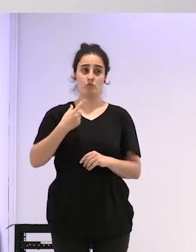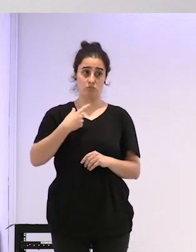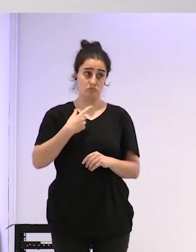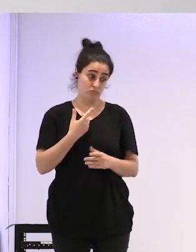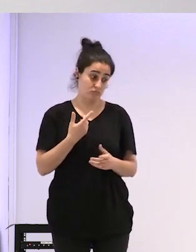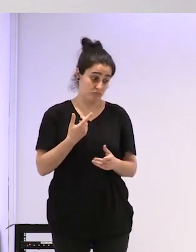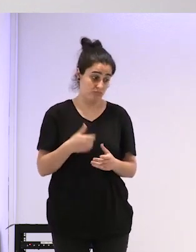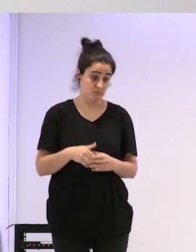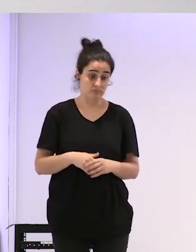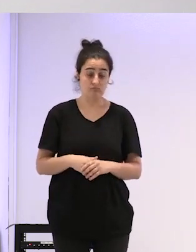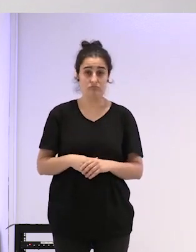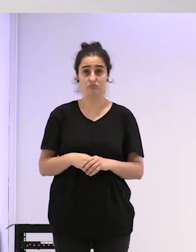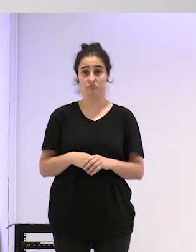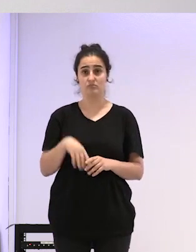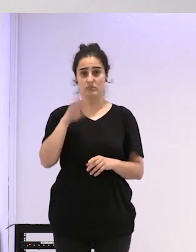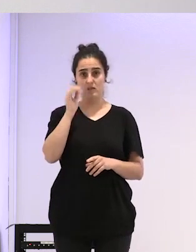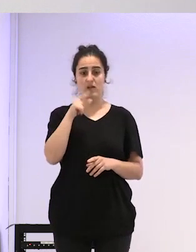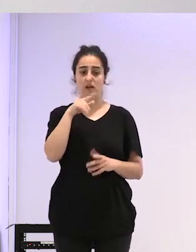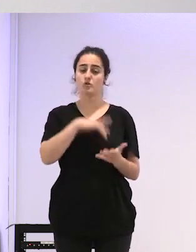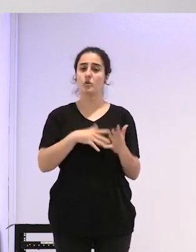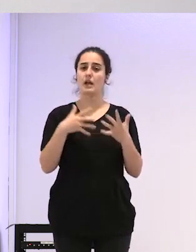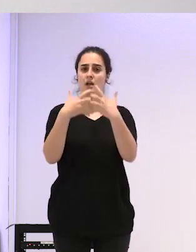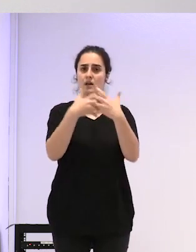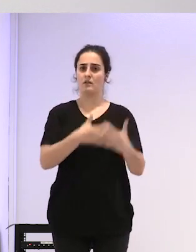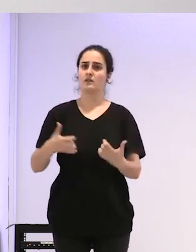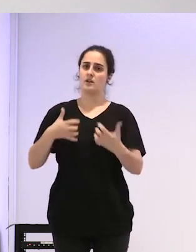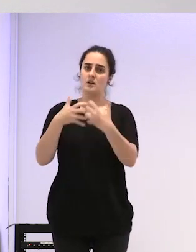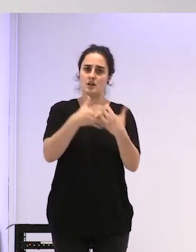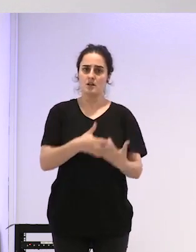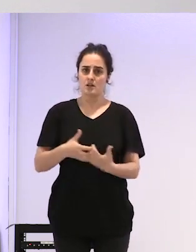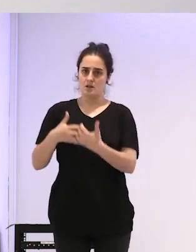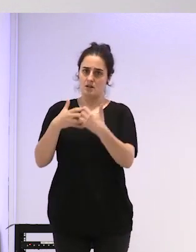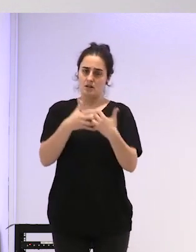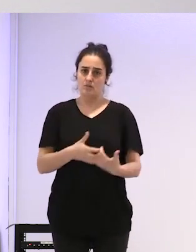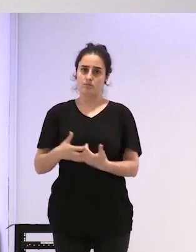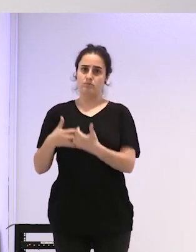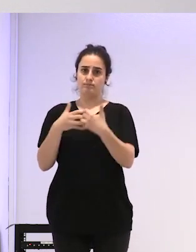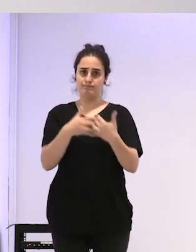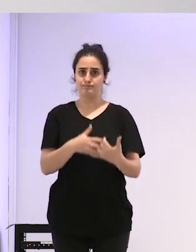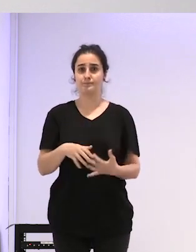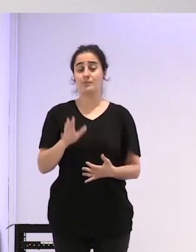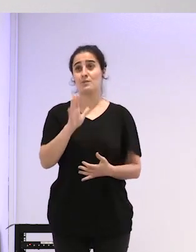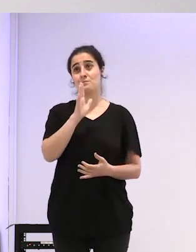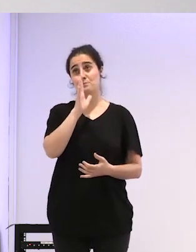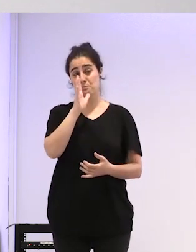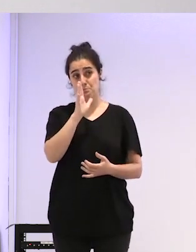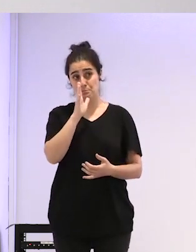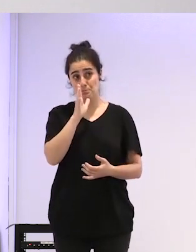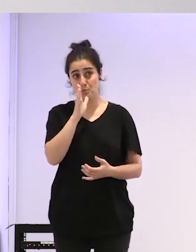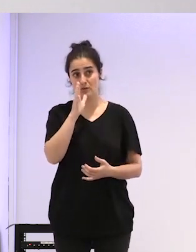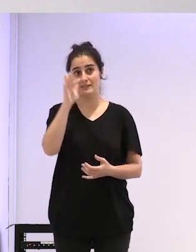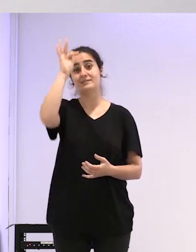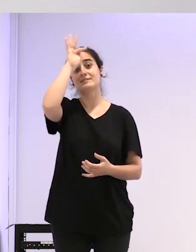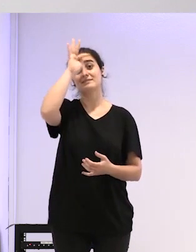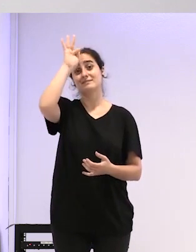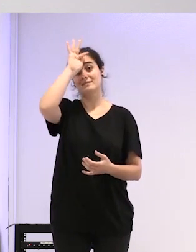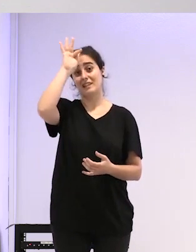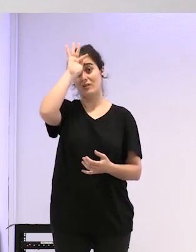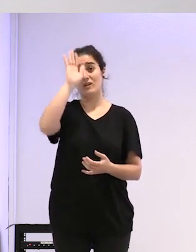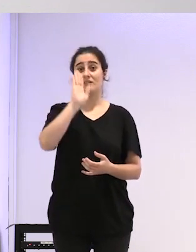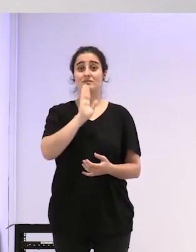sí hay una batalla y porque en teoría o sea la teoría es esa que